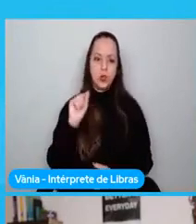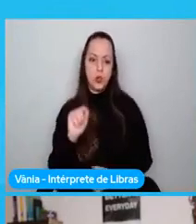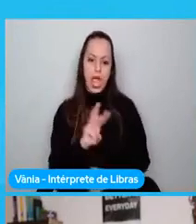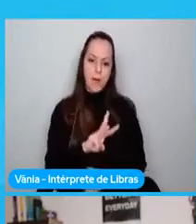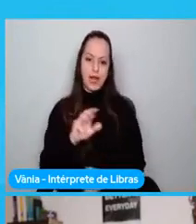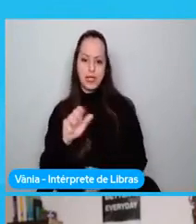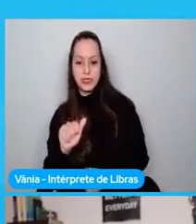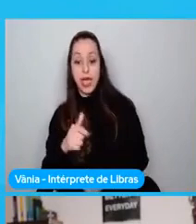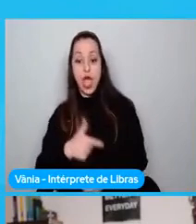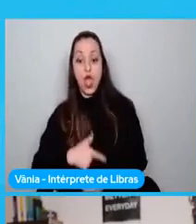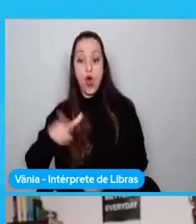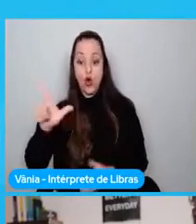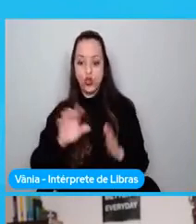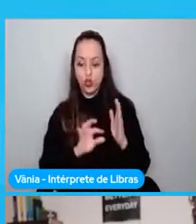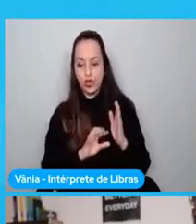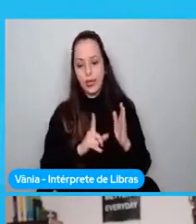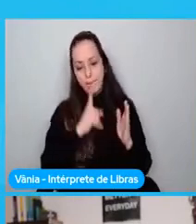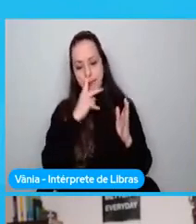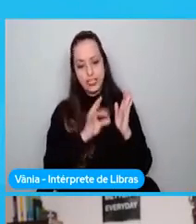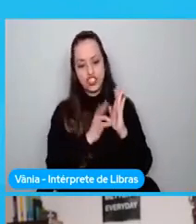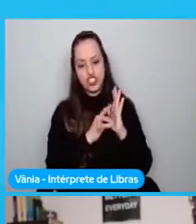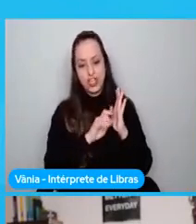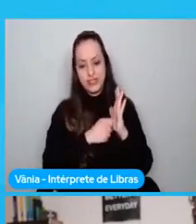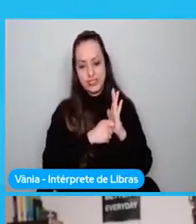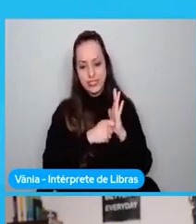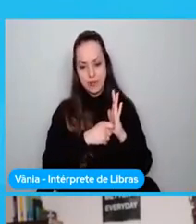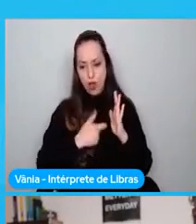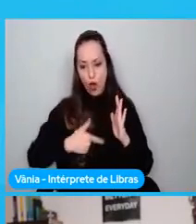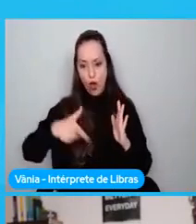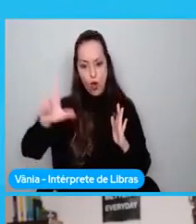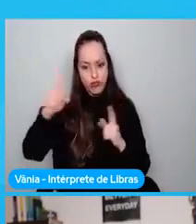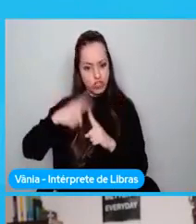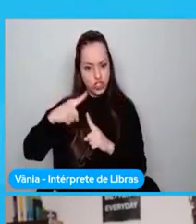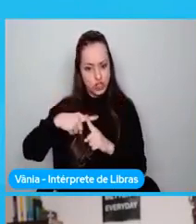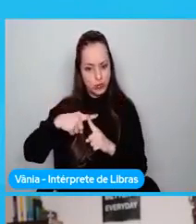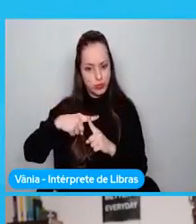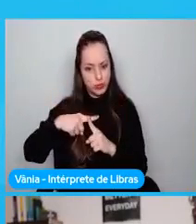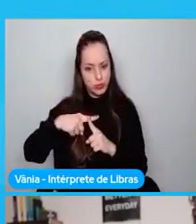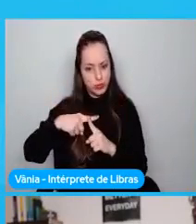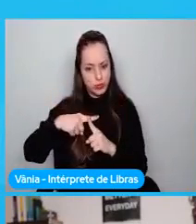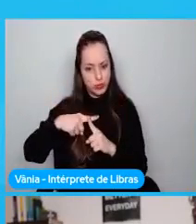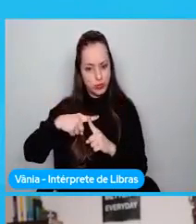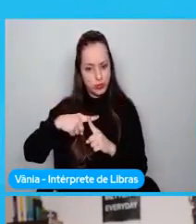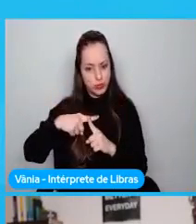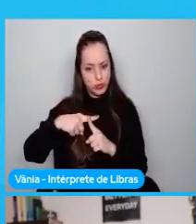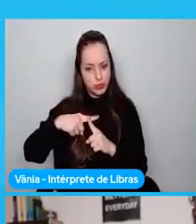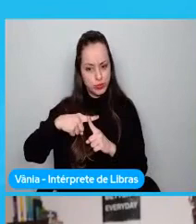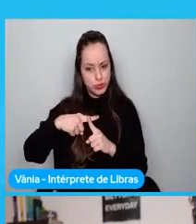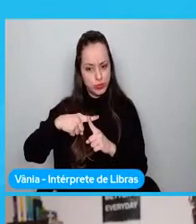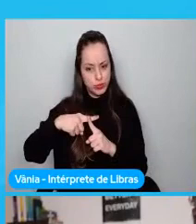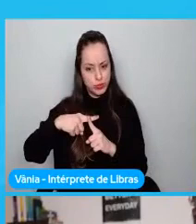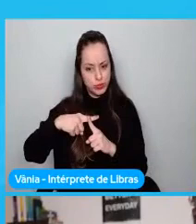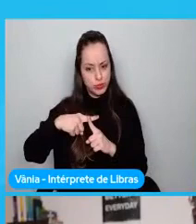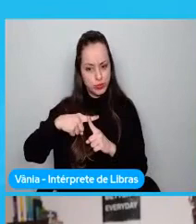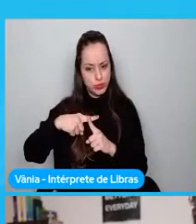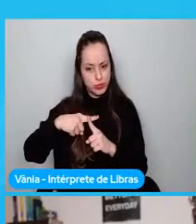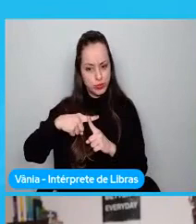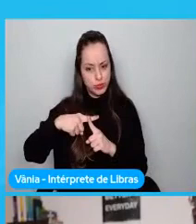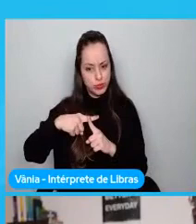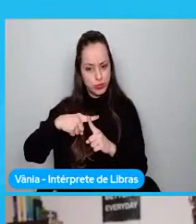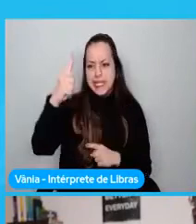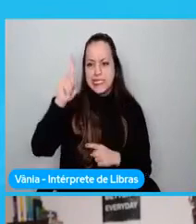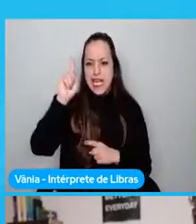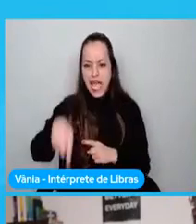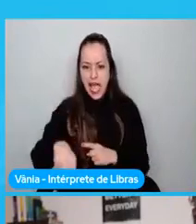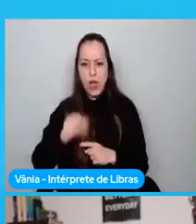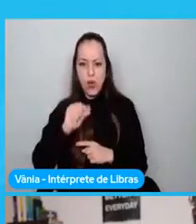como otro JavaScript killer. Se habla de WebAssembly como una tecnología cuya mentalidad principal es eliminar JavaScript.